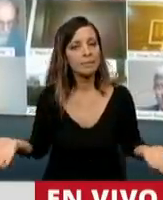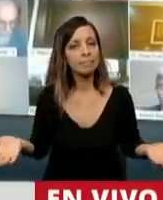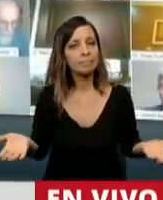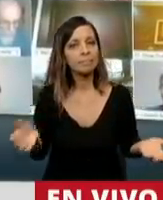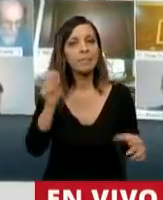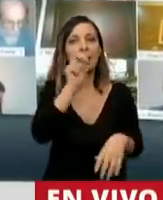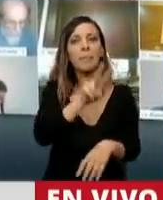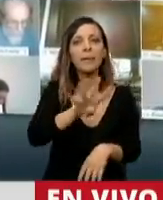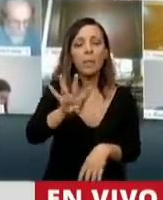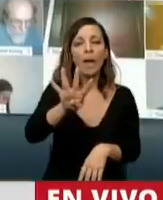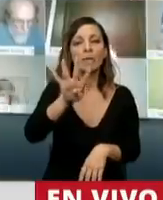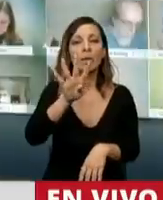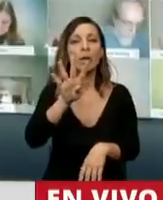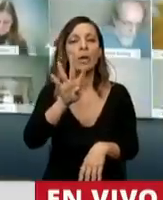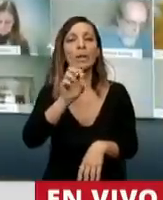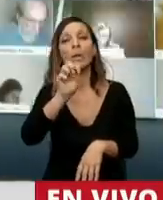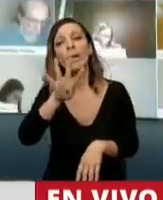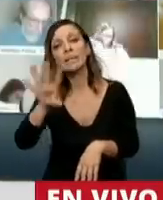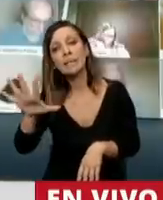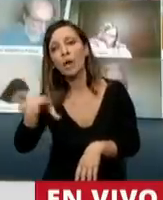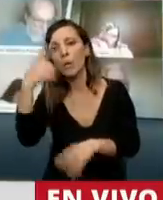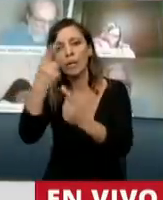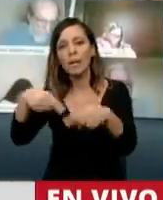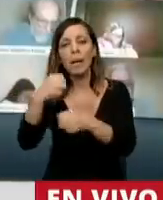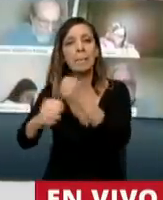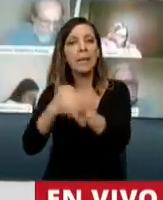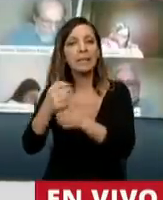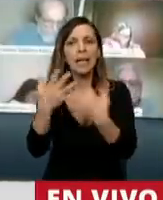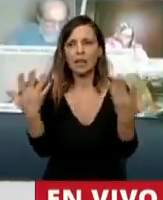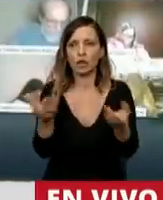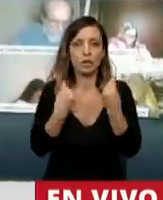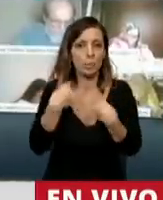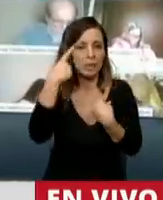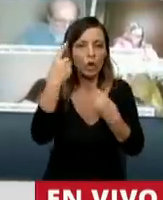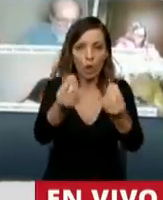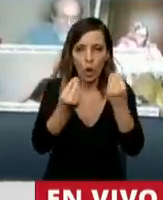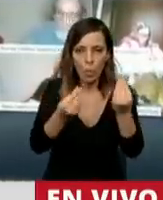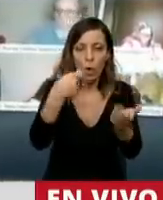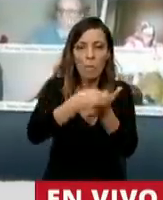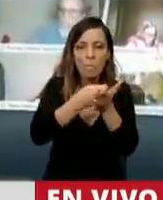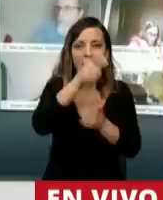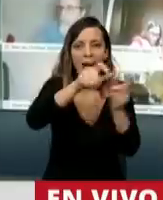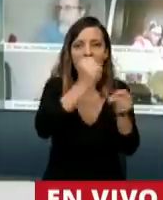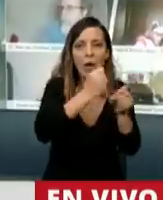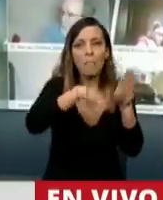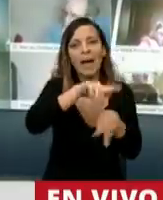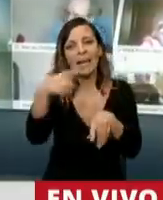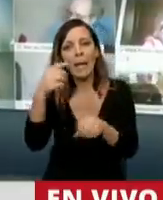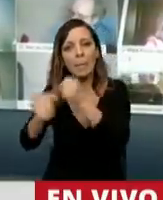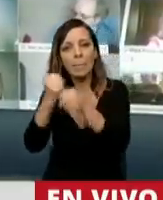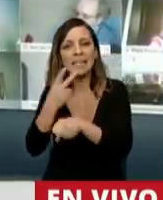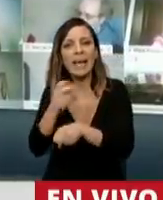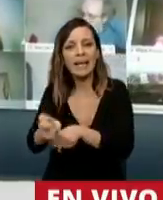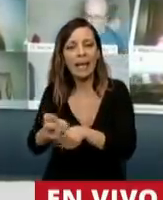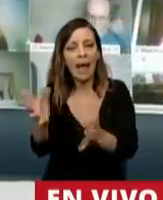El 24% por diferentes cuestiones y el 45% por las empresas. ¿Cómo puede ser que pague más ganancias un trabajador que alguna empresa energética que